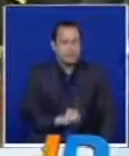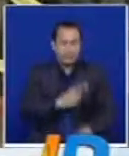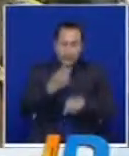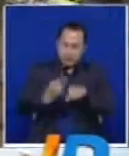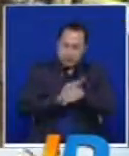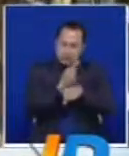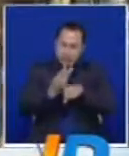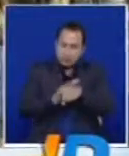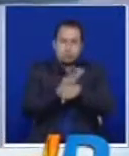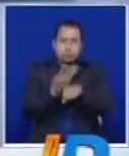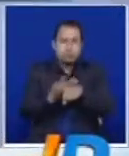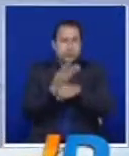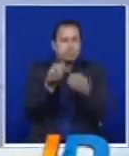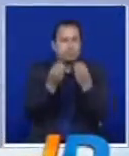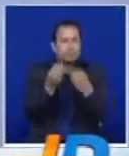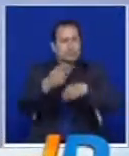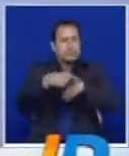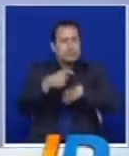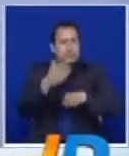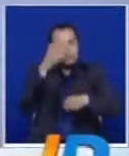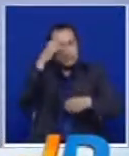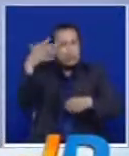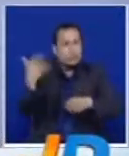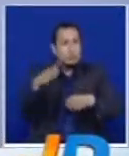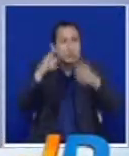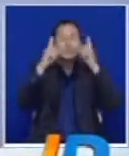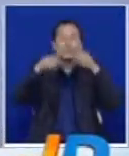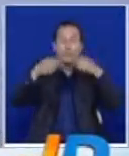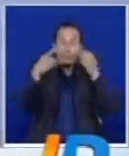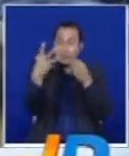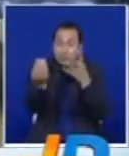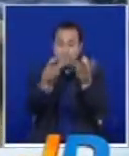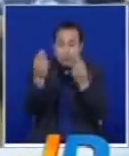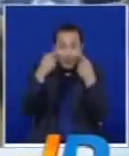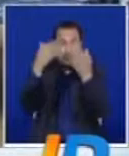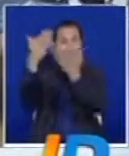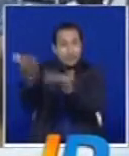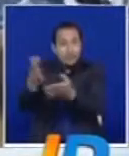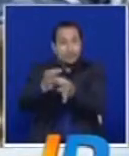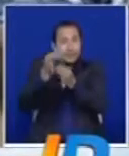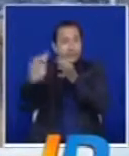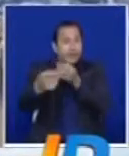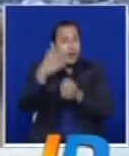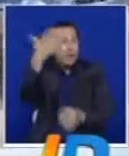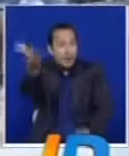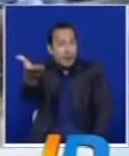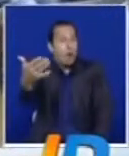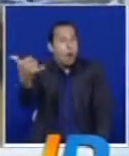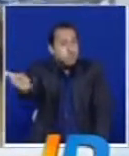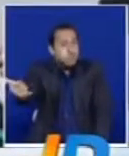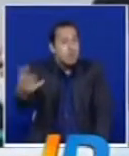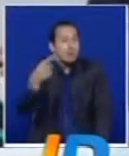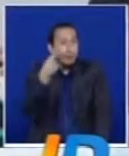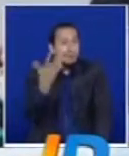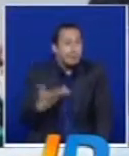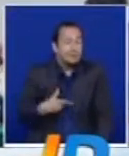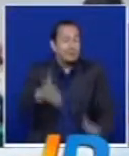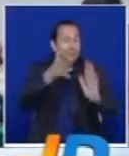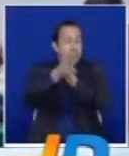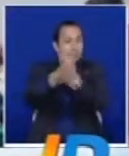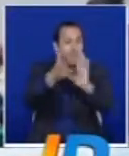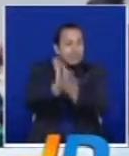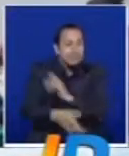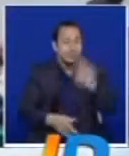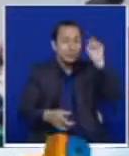valieron la pena, pues sus comunidades fueron visibilizadas y la cumbre fue la oportunidad para que el gobierno nacional atendiera las necesidades que